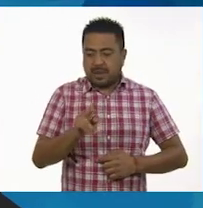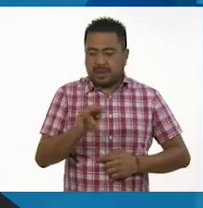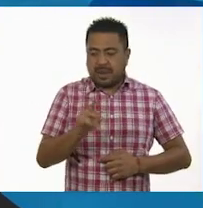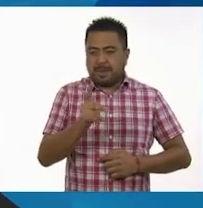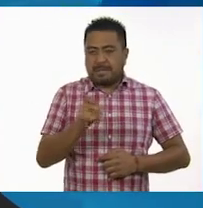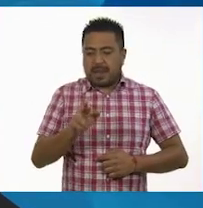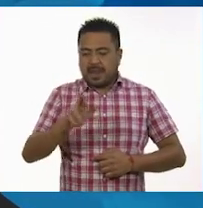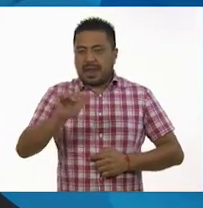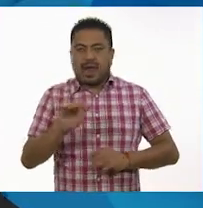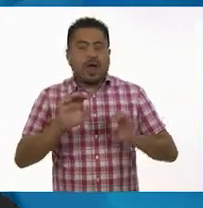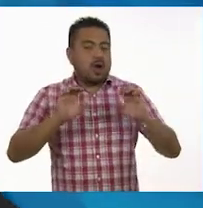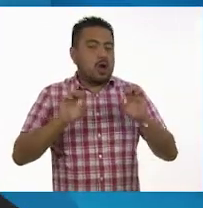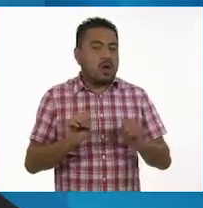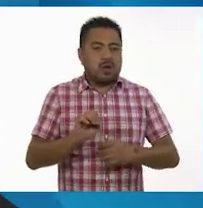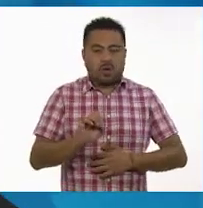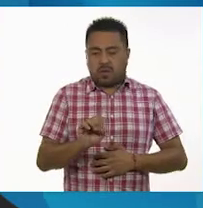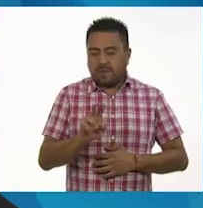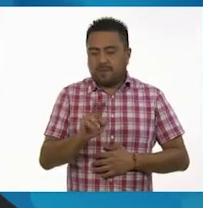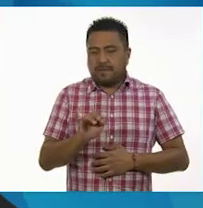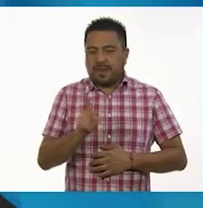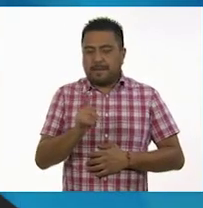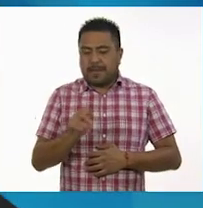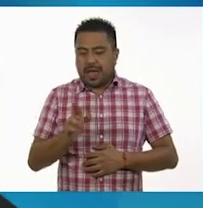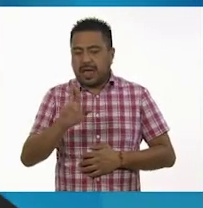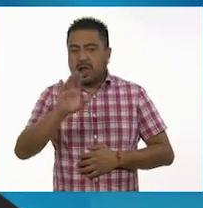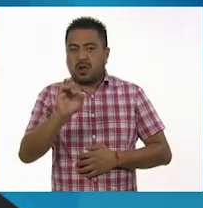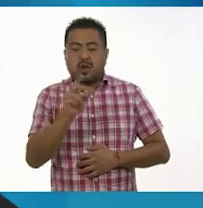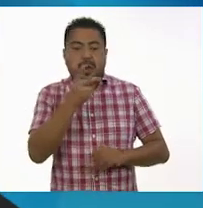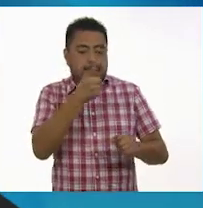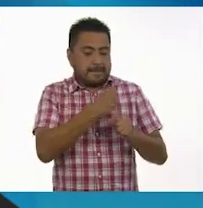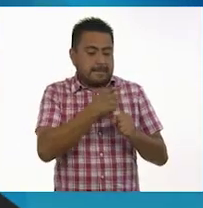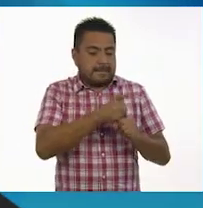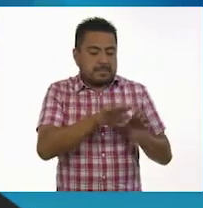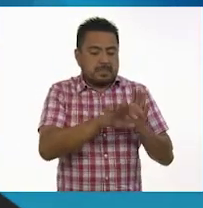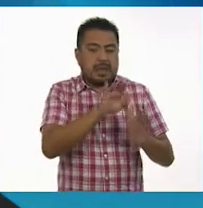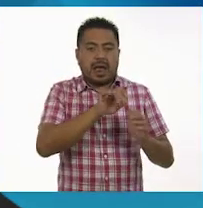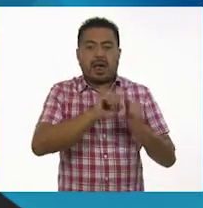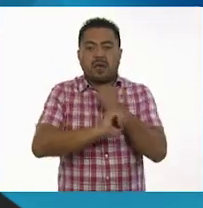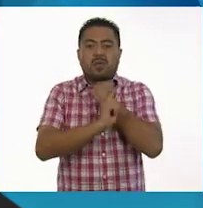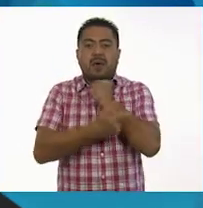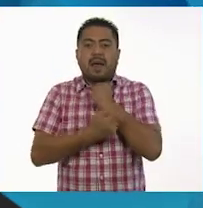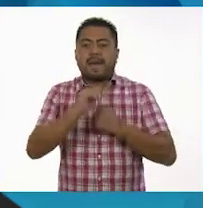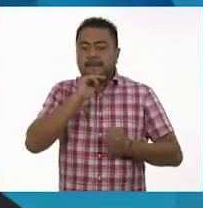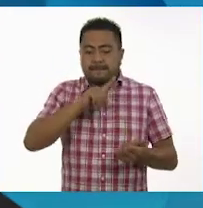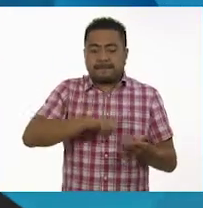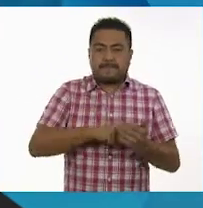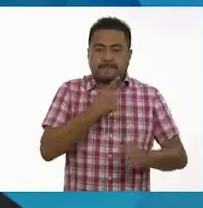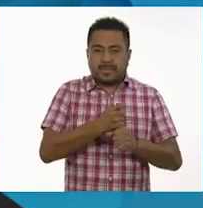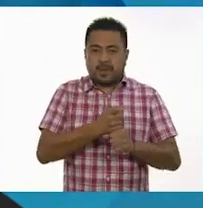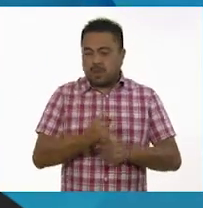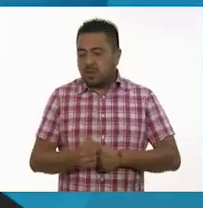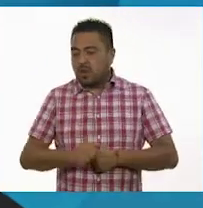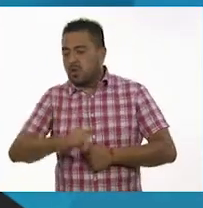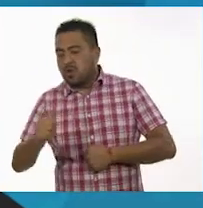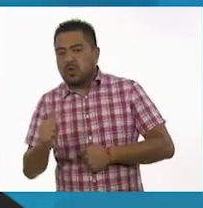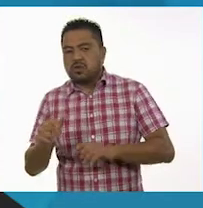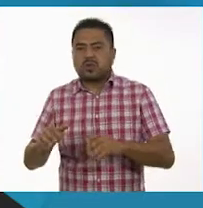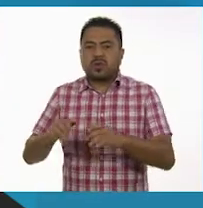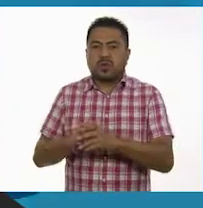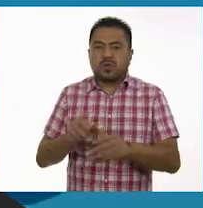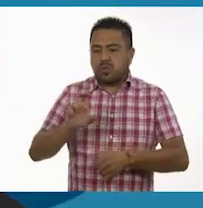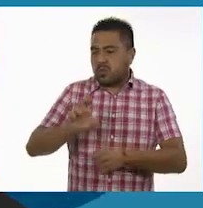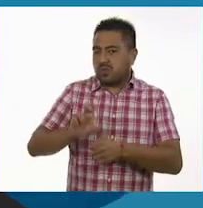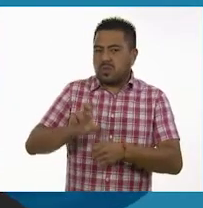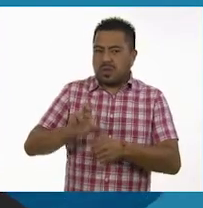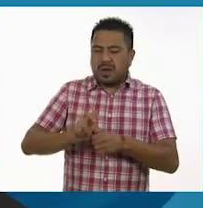u ovípara. La primera ocurre dentro del cuerpo de la madre y la segunda en un huevo con cáscara.